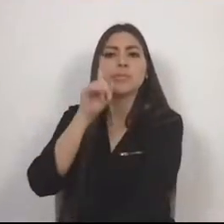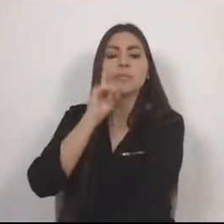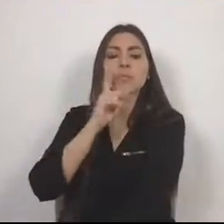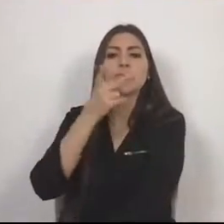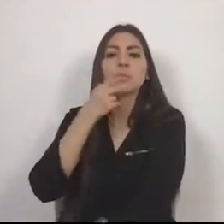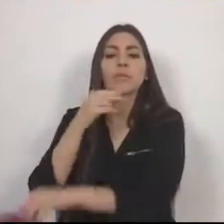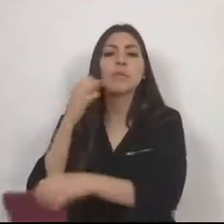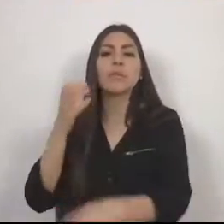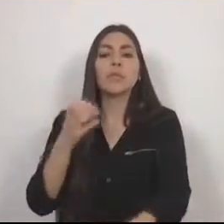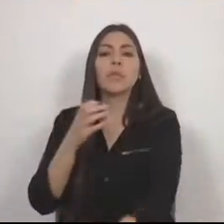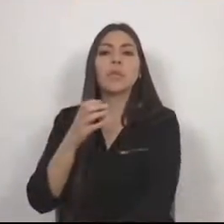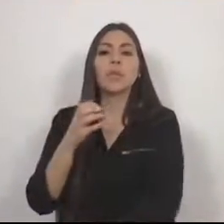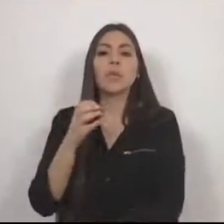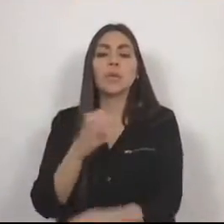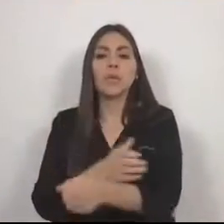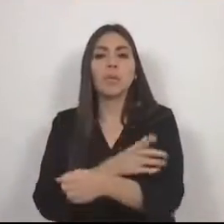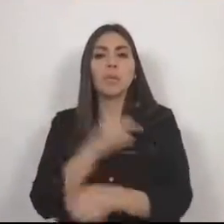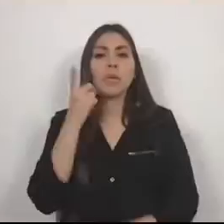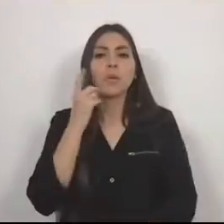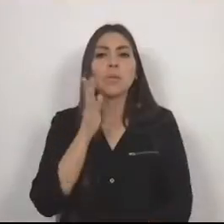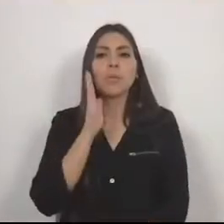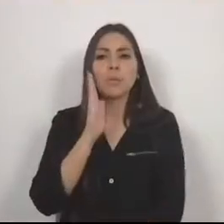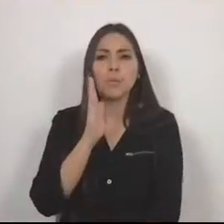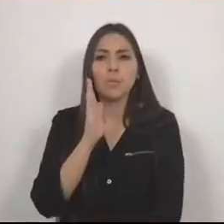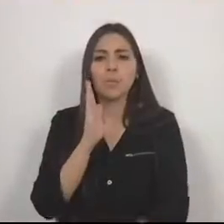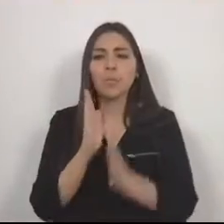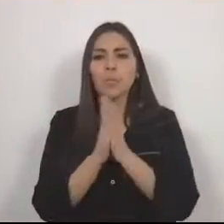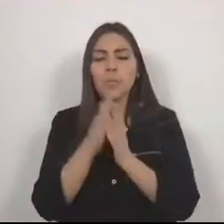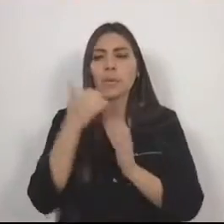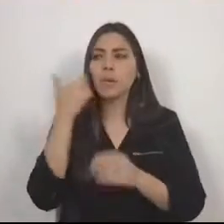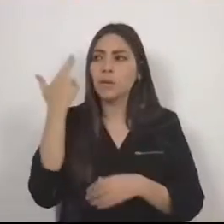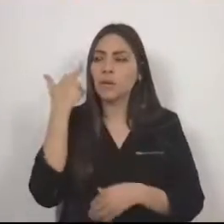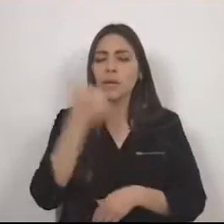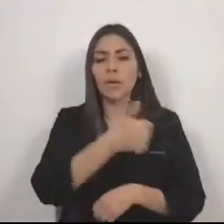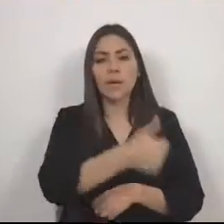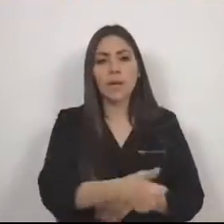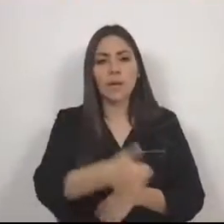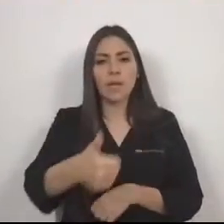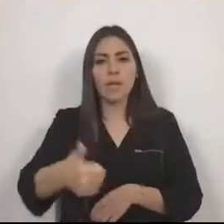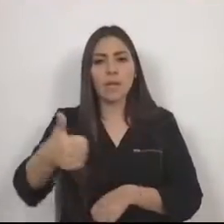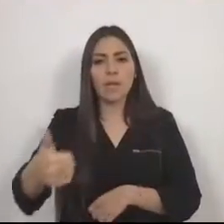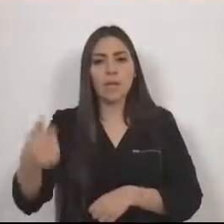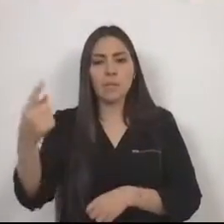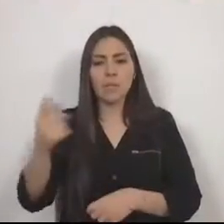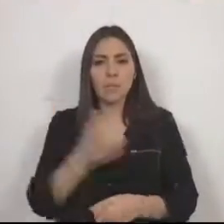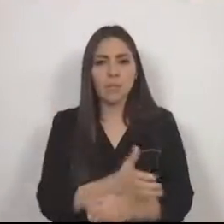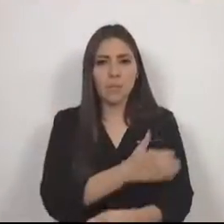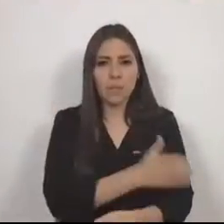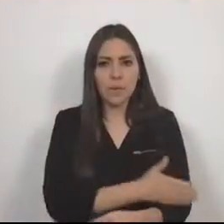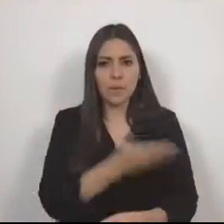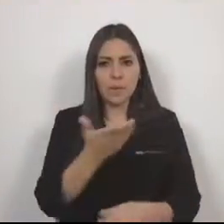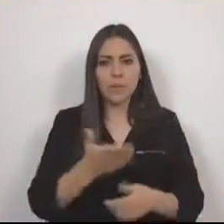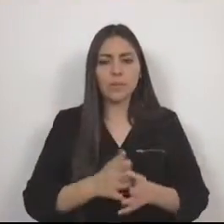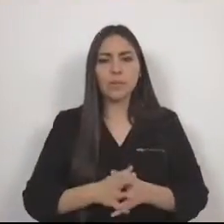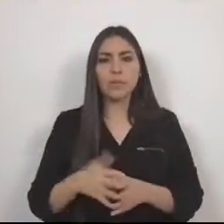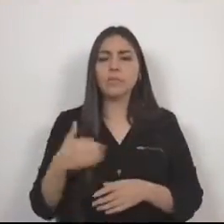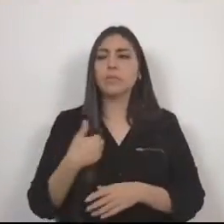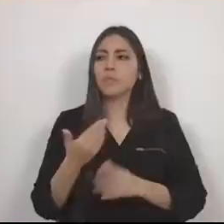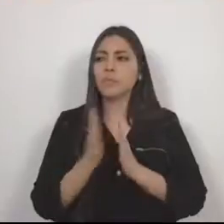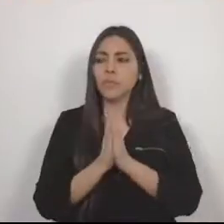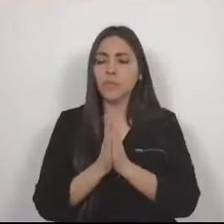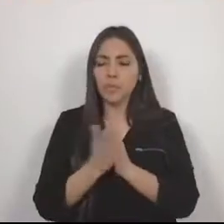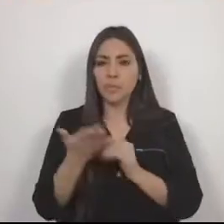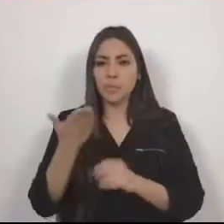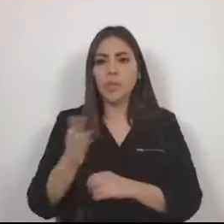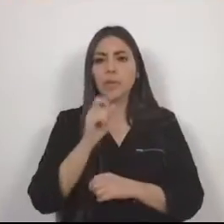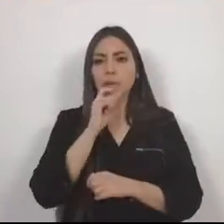diputados que permitamos escuchar a cada una y a cada uno de nuestros compañeros. Se los pido de favor, así como a